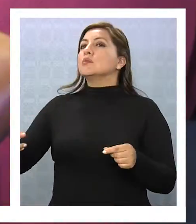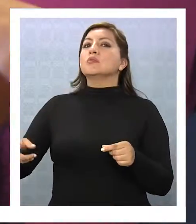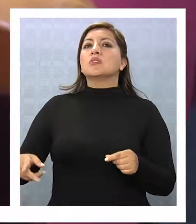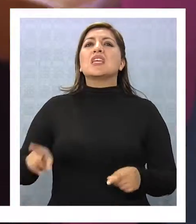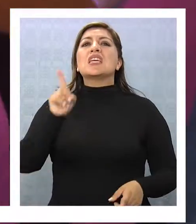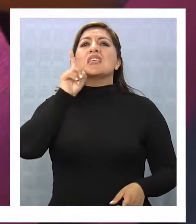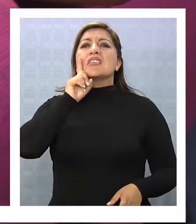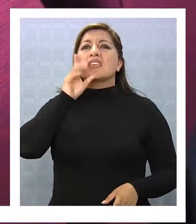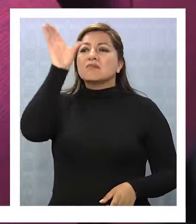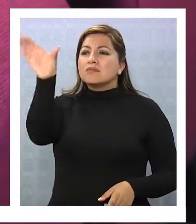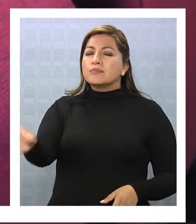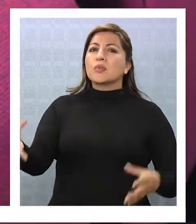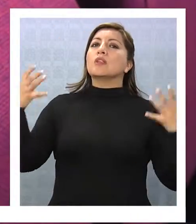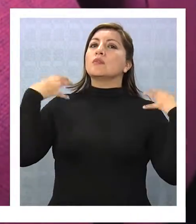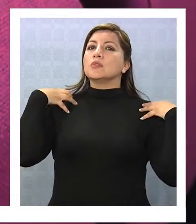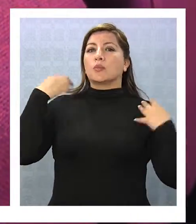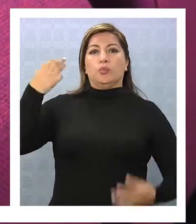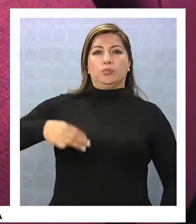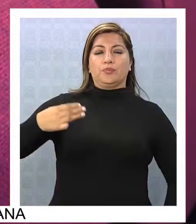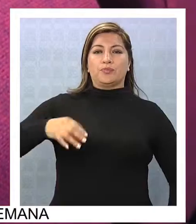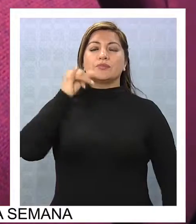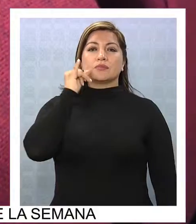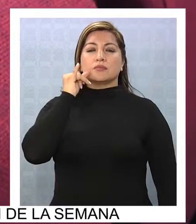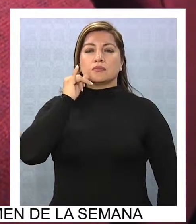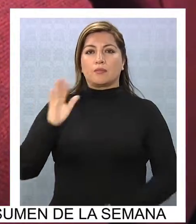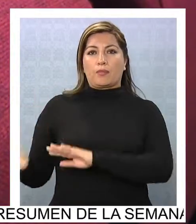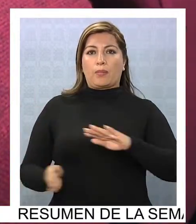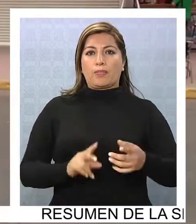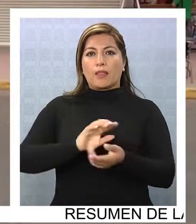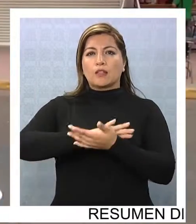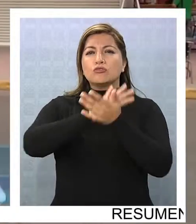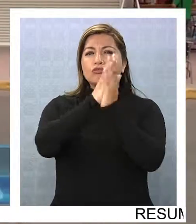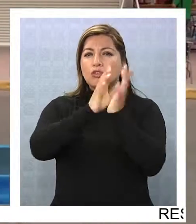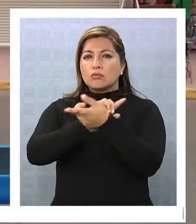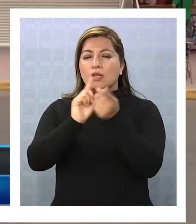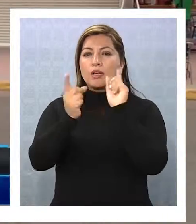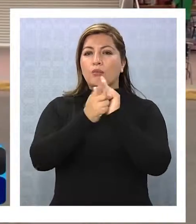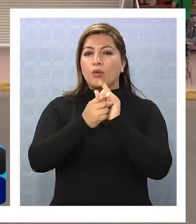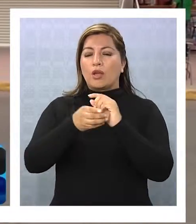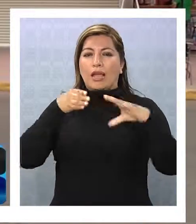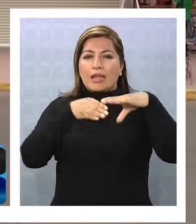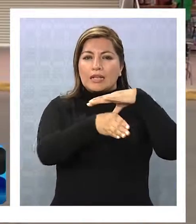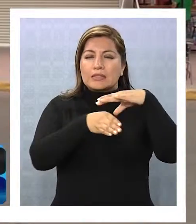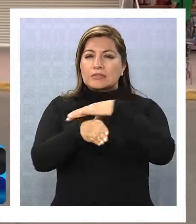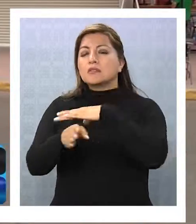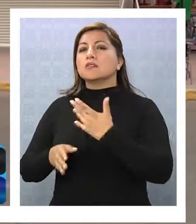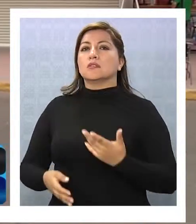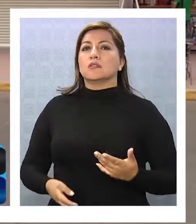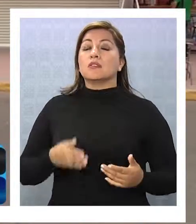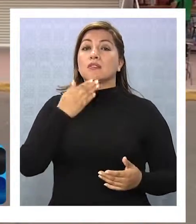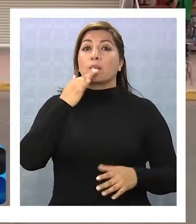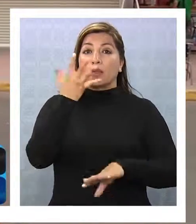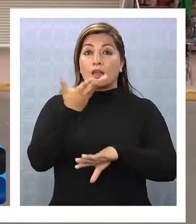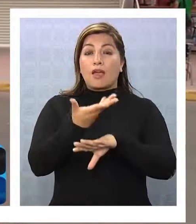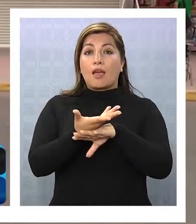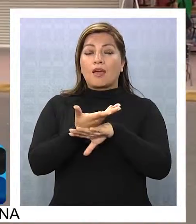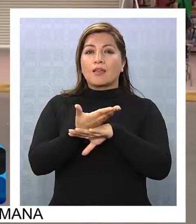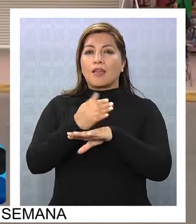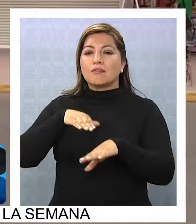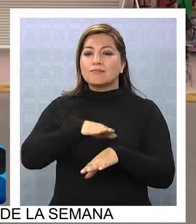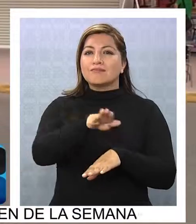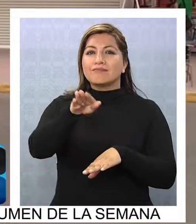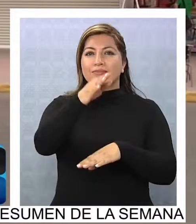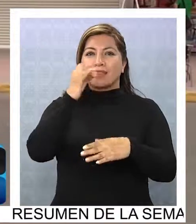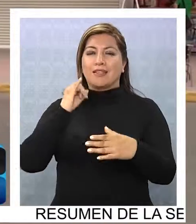a cargo de la Municipalidad de Iquique. Bueno, se cambió todo el acceso, se habilitó, por ejemplo, el ingreso para menos válido, como contempla hoy día la normativa